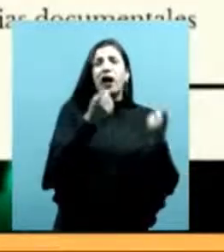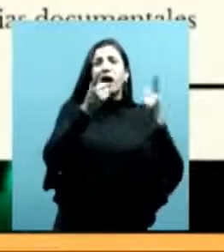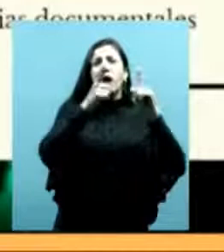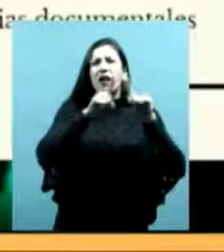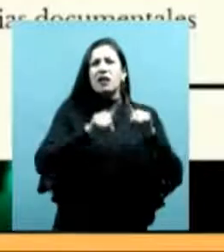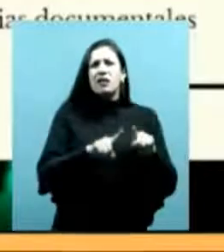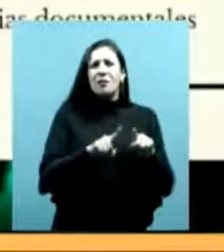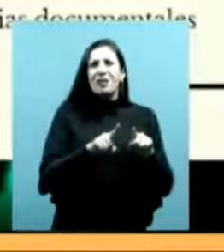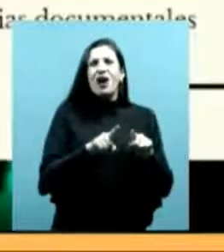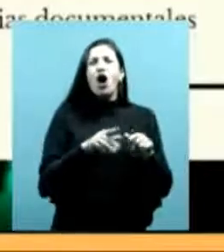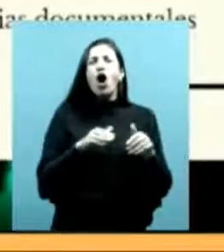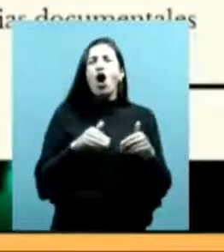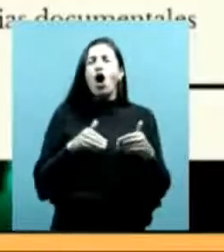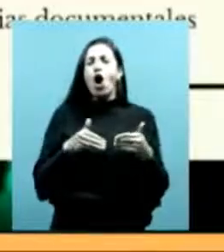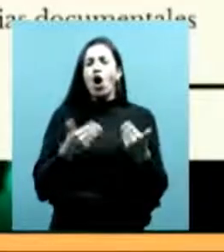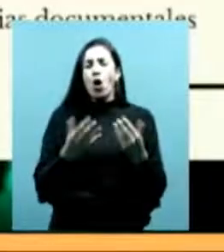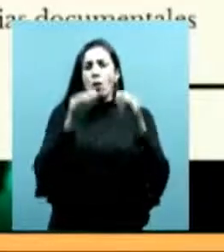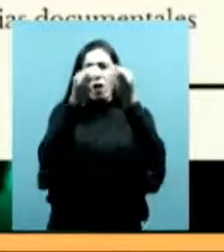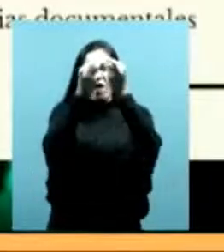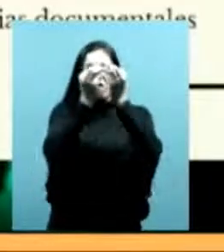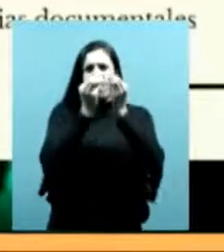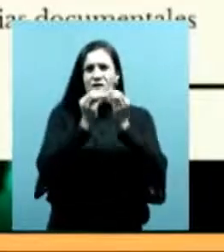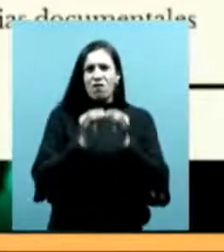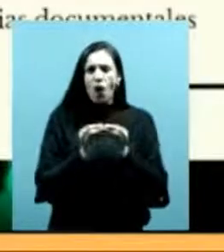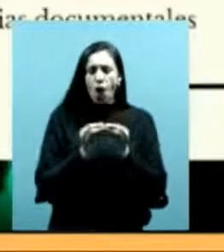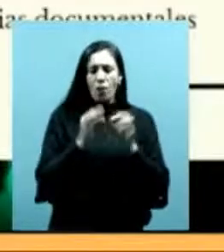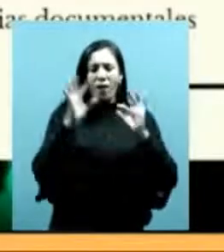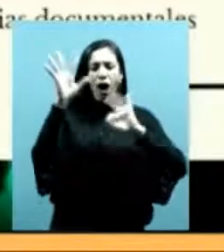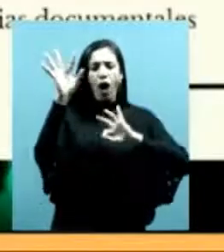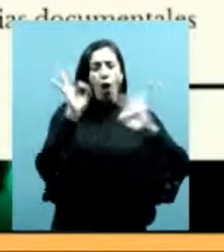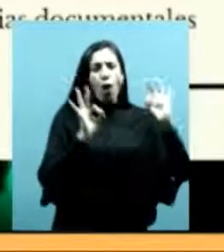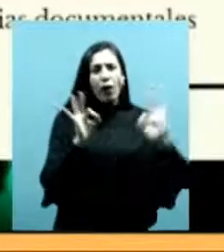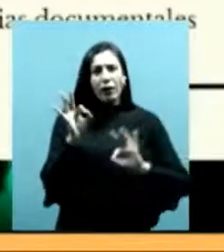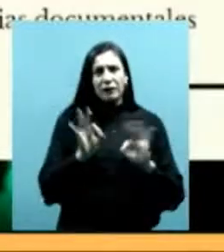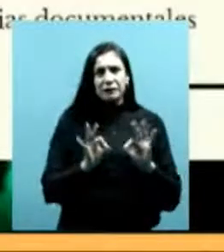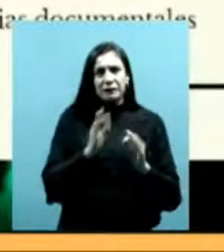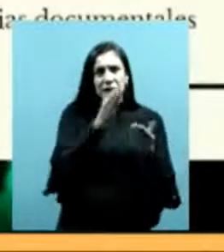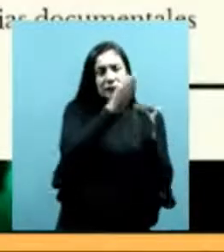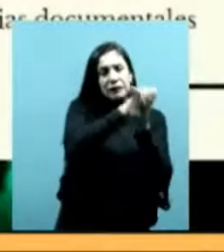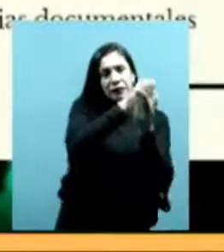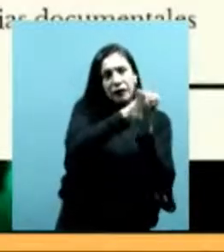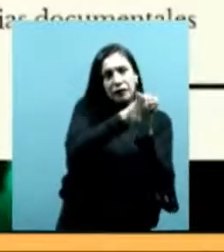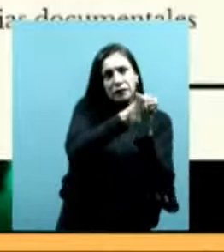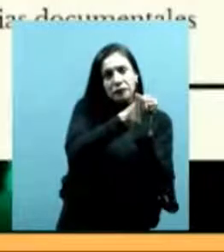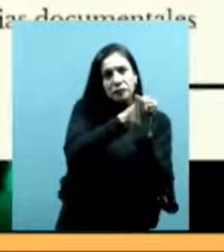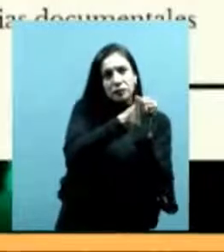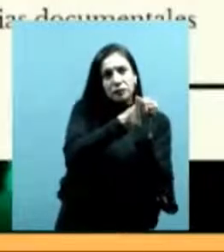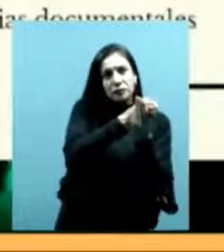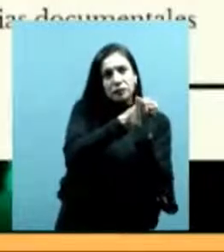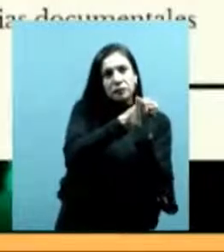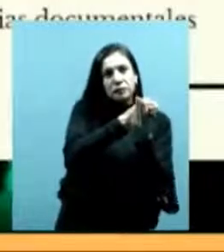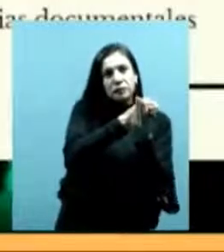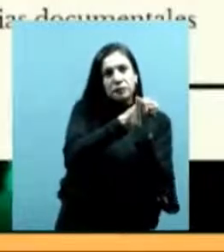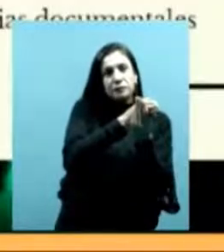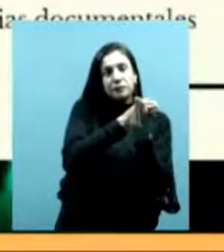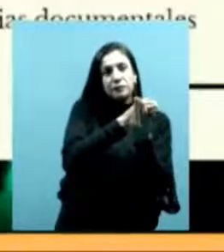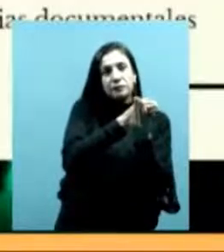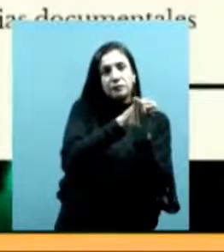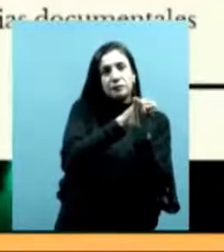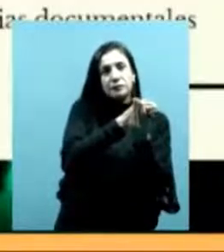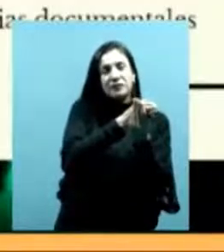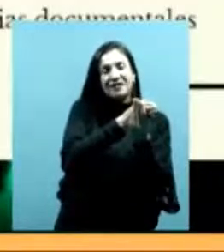se archiva y se organiza, ¿no? El archivo, poder resguardar los procedimientos burocráticos,